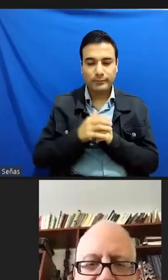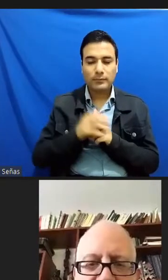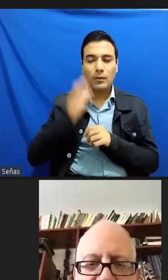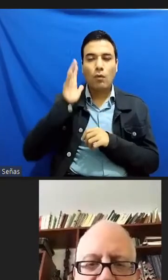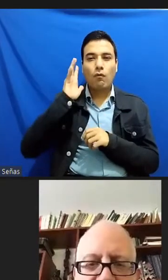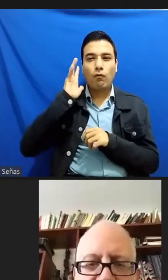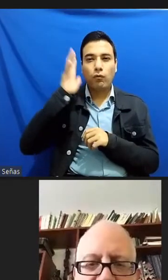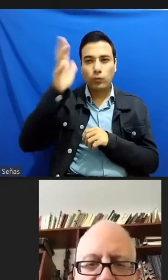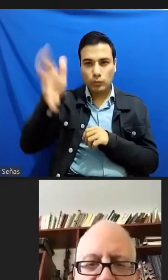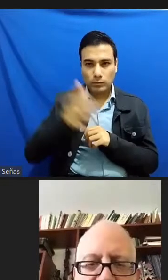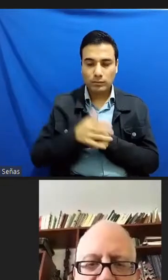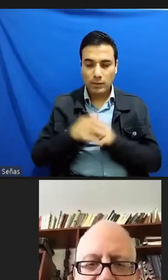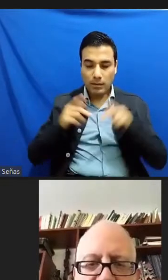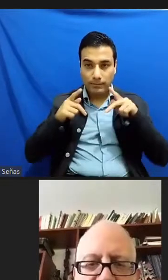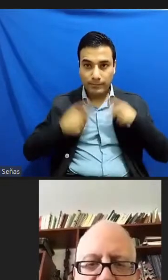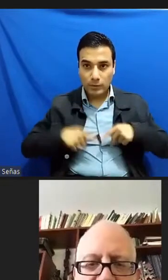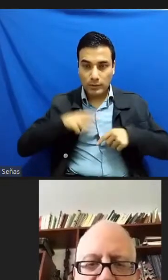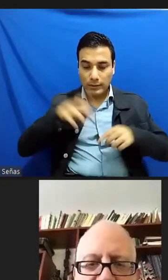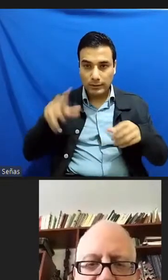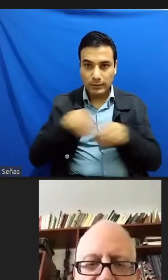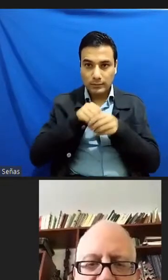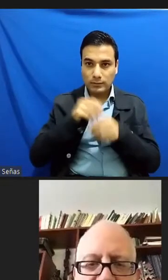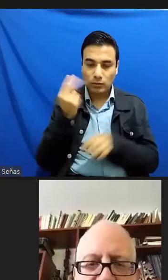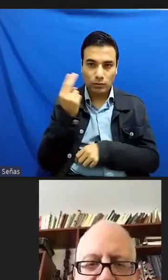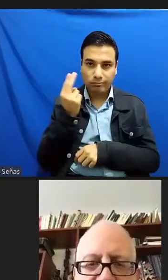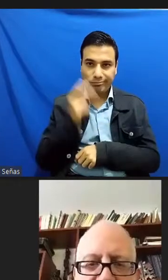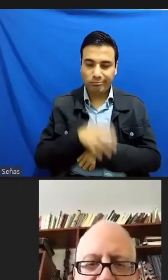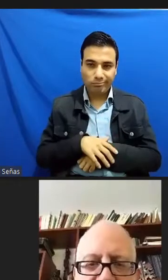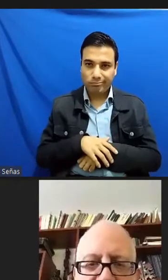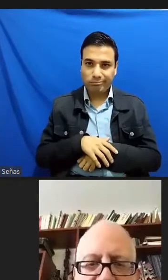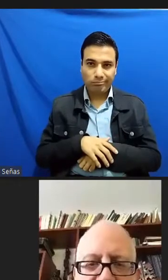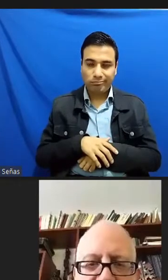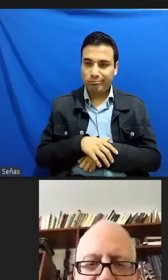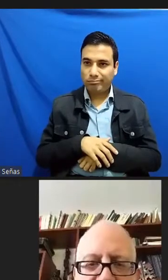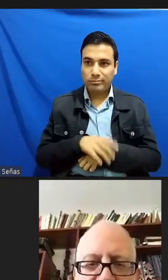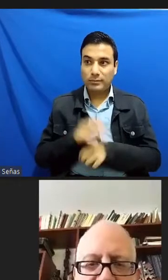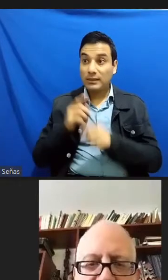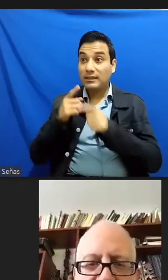incluirlos esa sería la meta el fin de la distinción